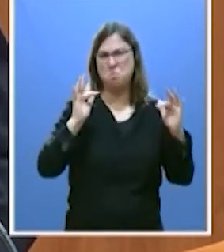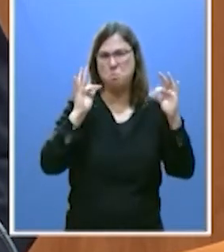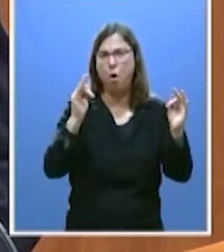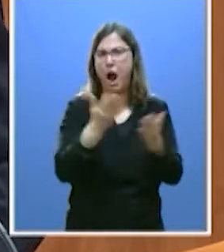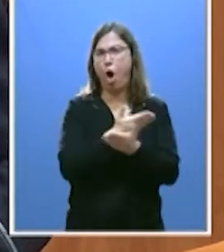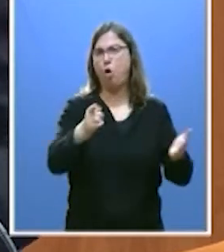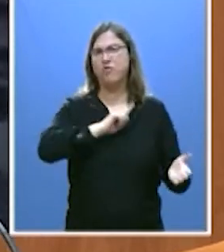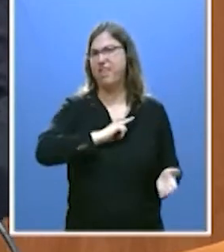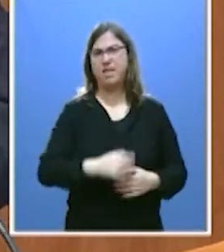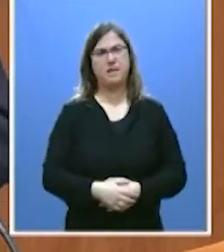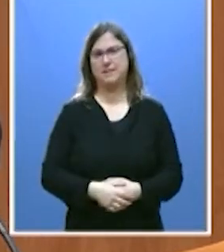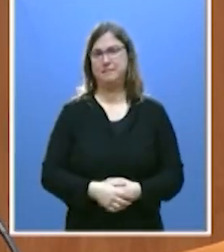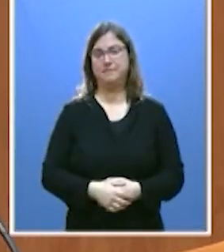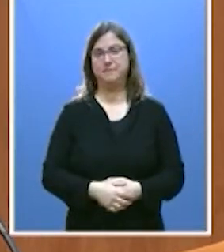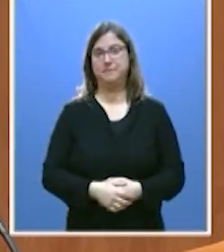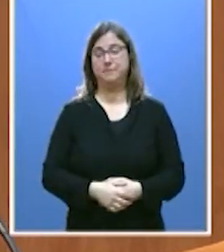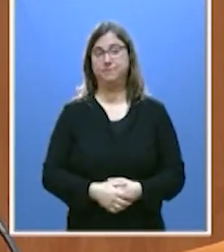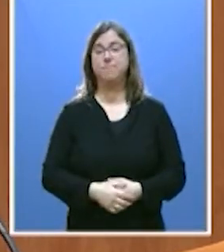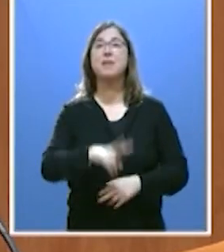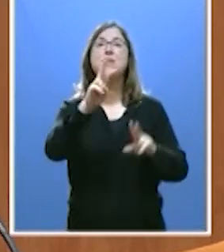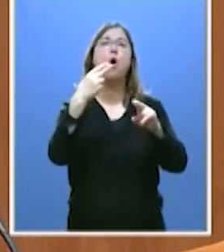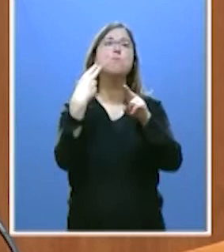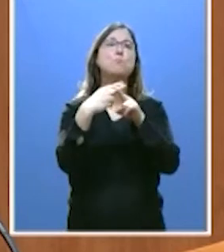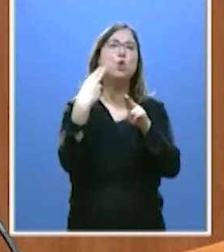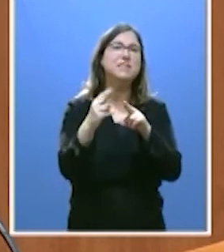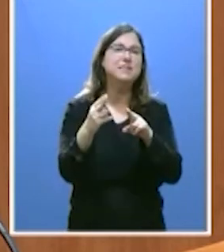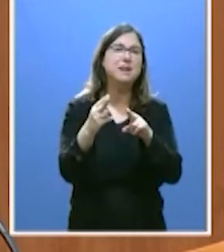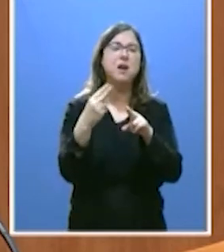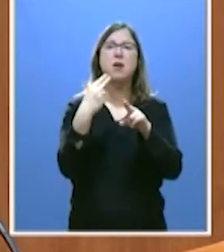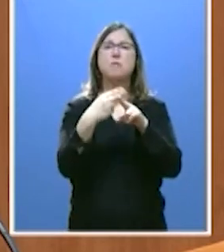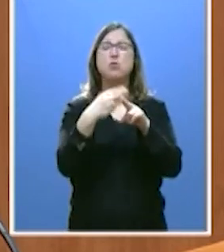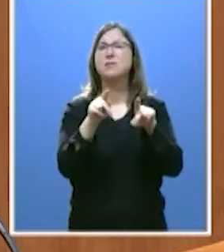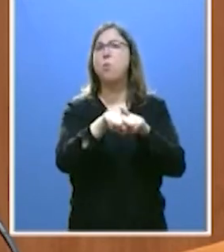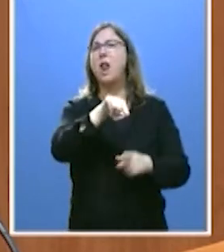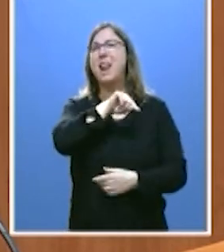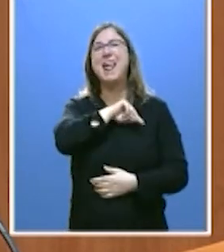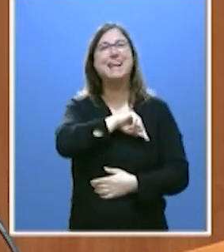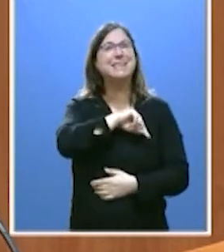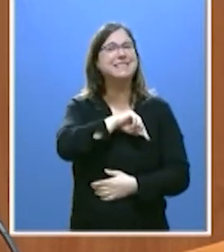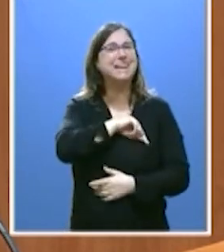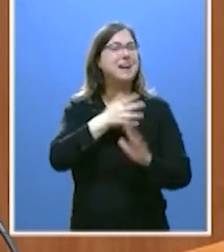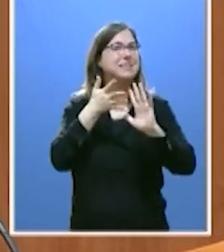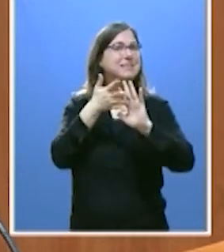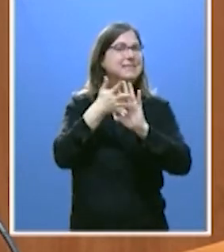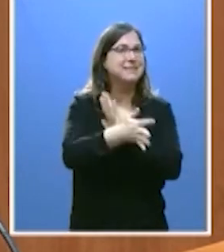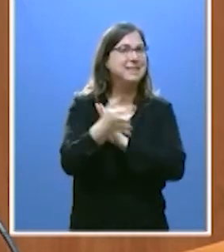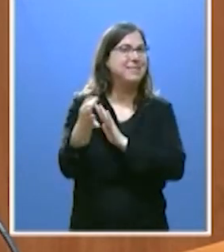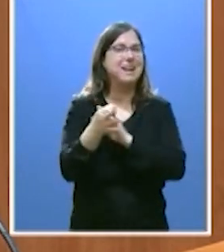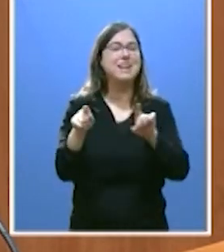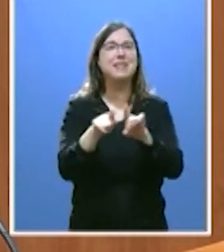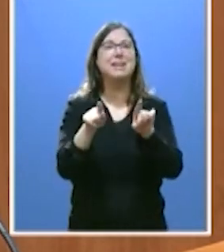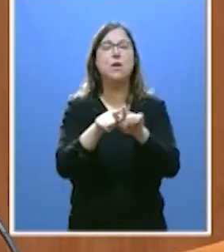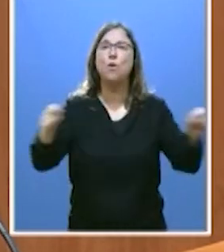confiar en nosotros. En política, la ética no consiste en proclamar